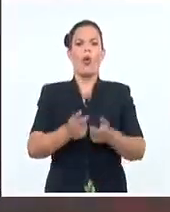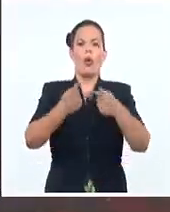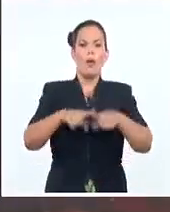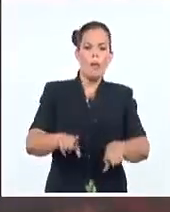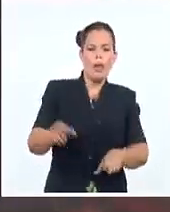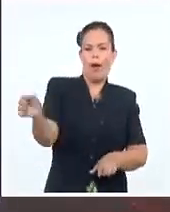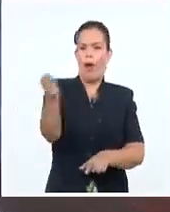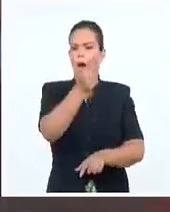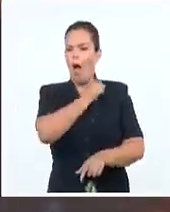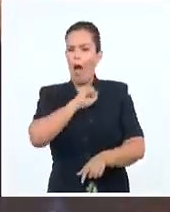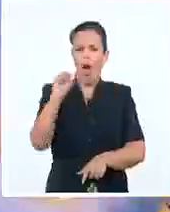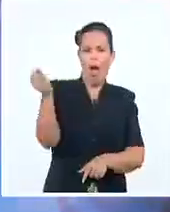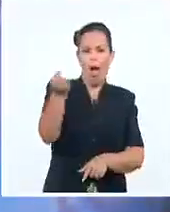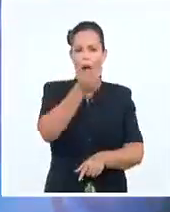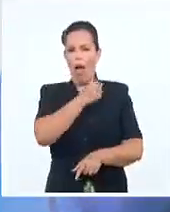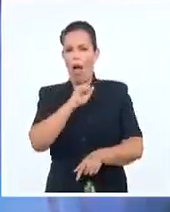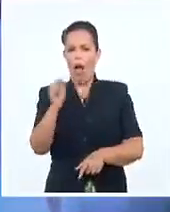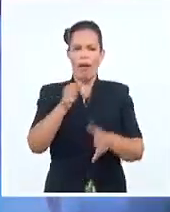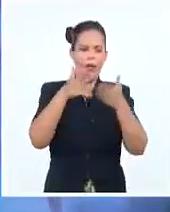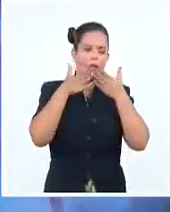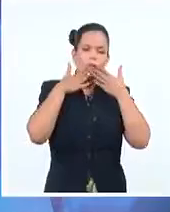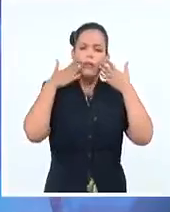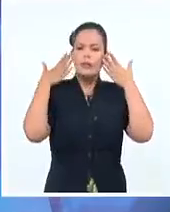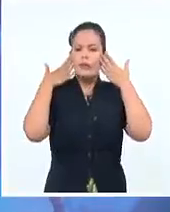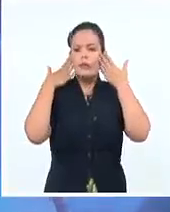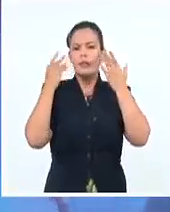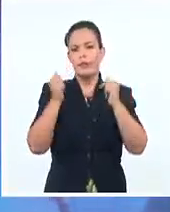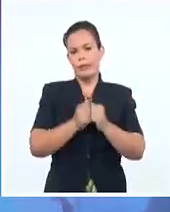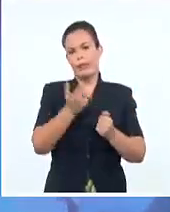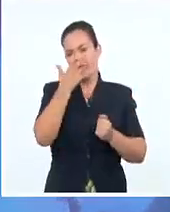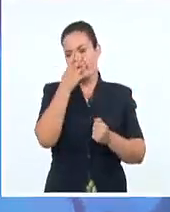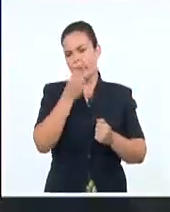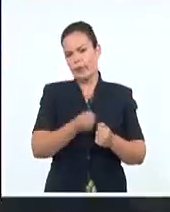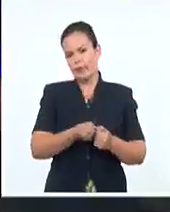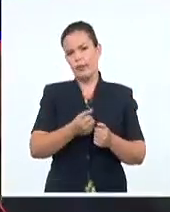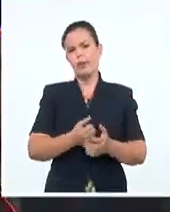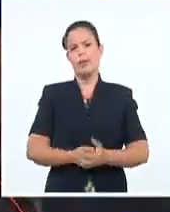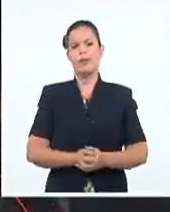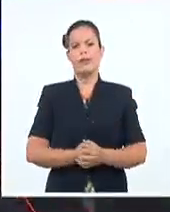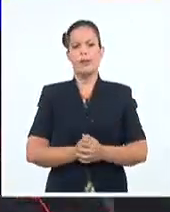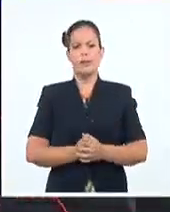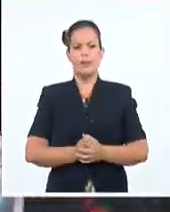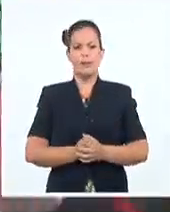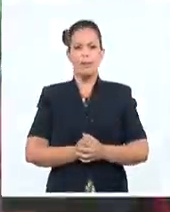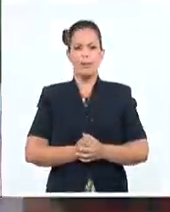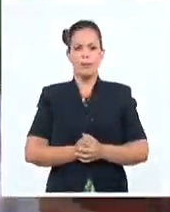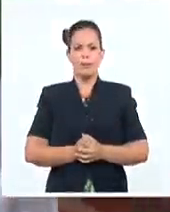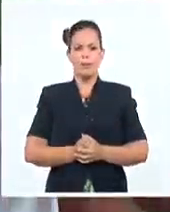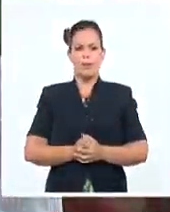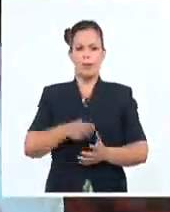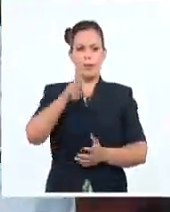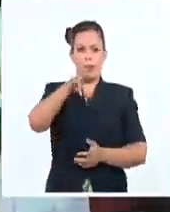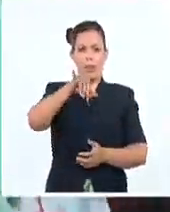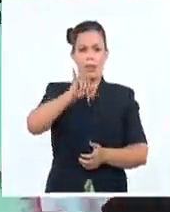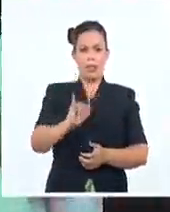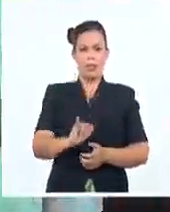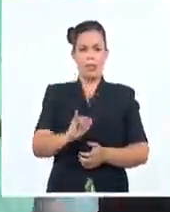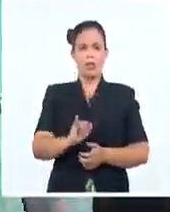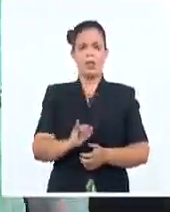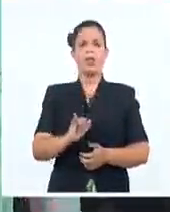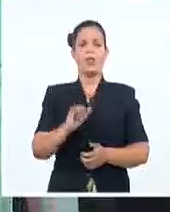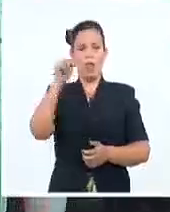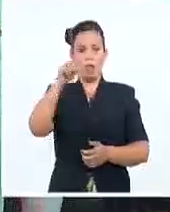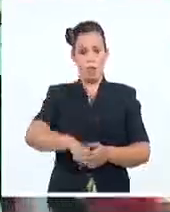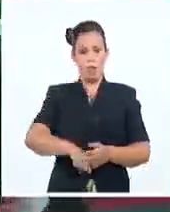sumó a esta descarga de 21 de los platos fuertes de la XXV edición de la fiesta de la cubanía que sesiona hasta este 20 de octubre